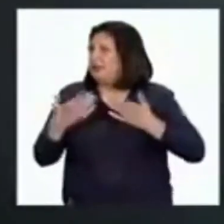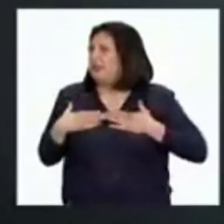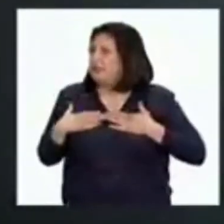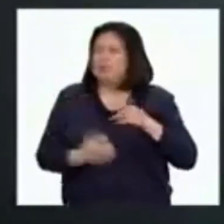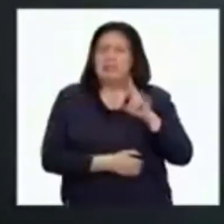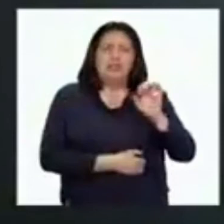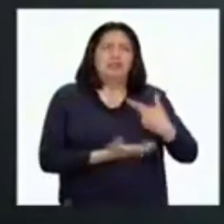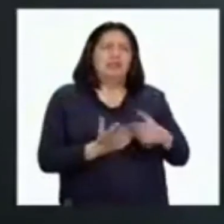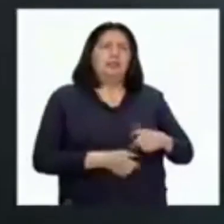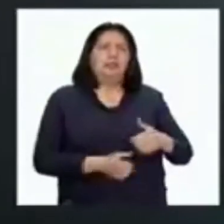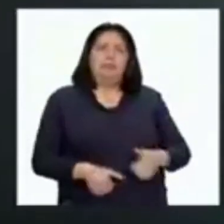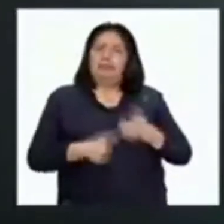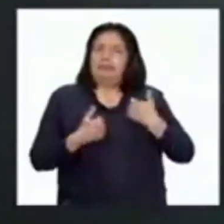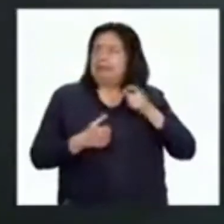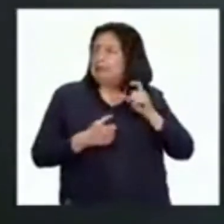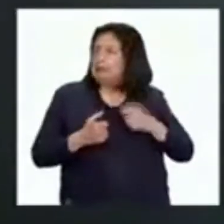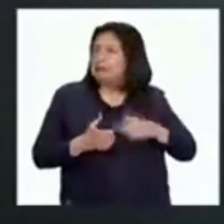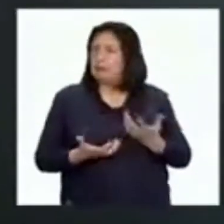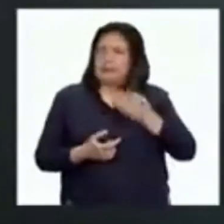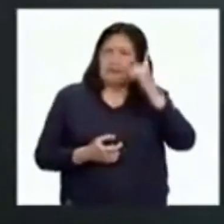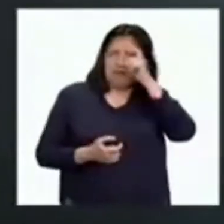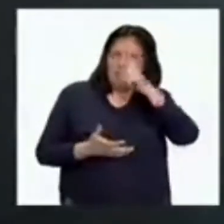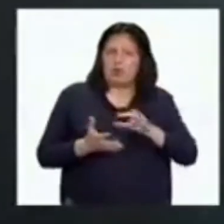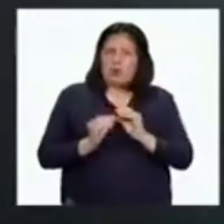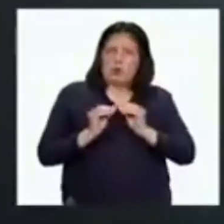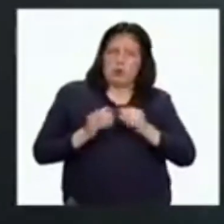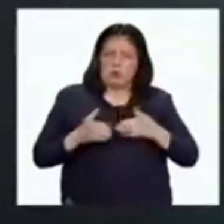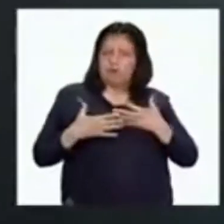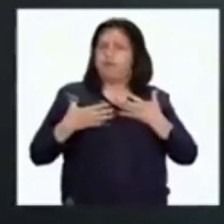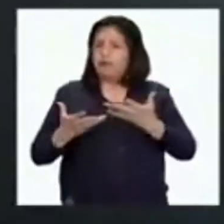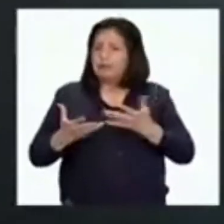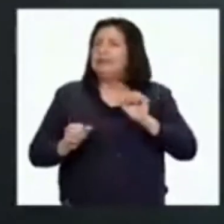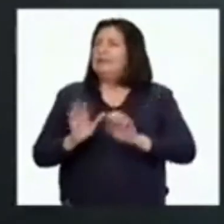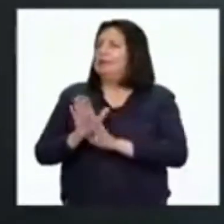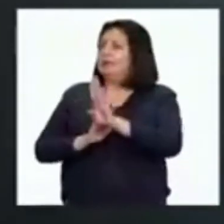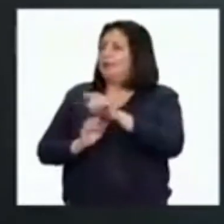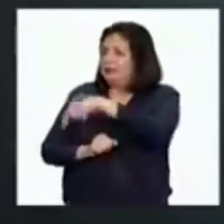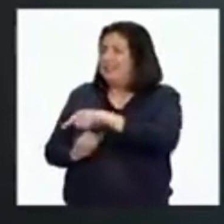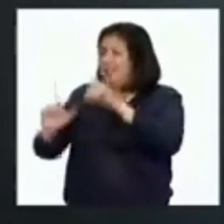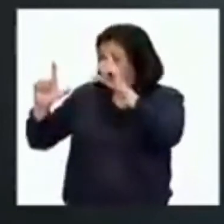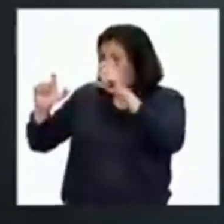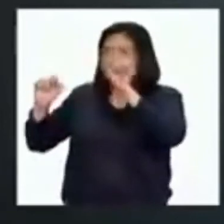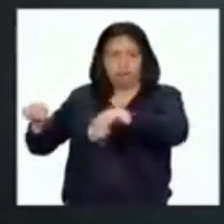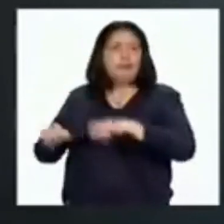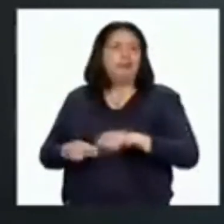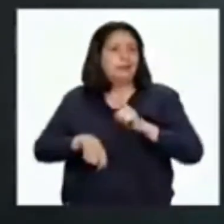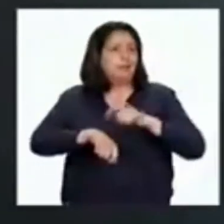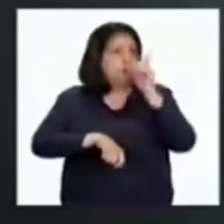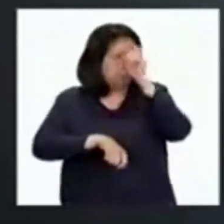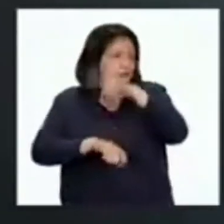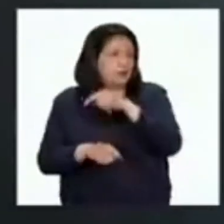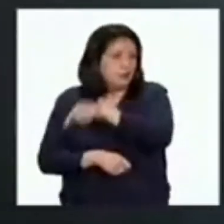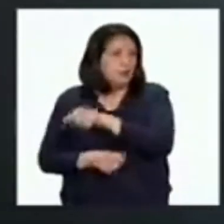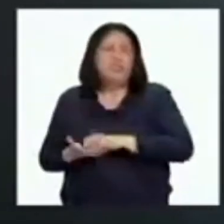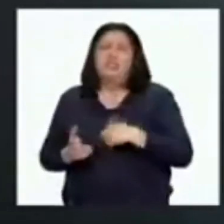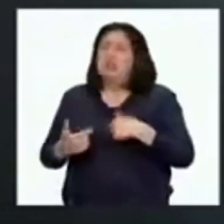sobreponernos a las dificultades y crecer. Y justamente, muchas de las fotos fueron hechas en situaciones difíciles. Para ese tipo de fotos,